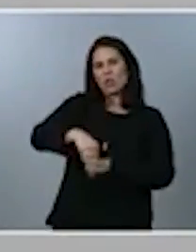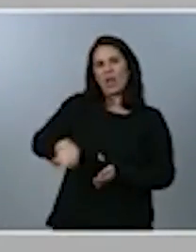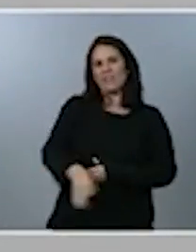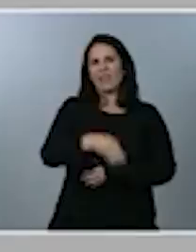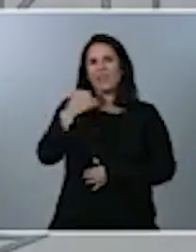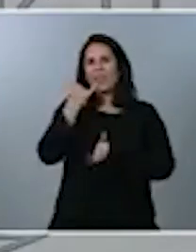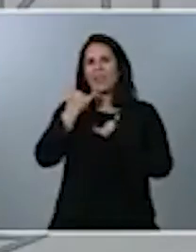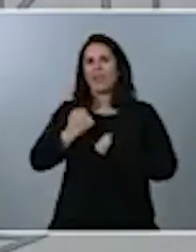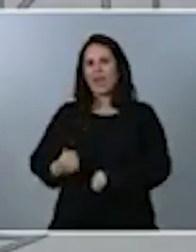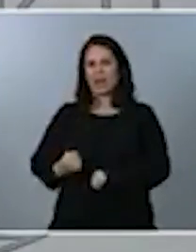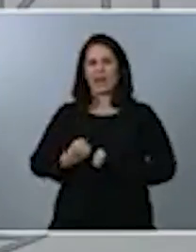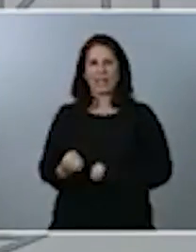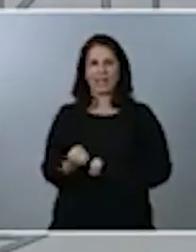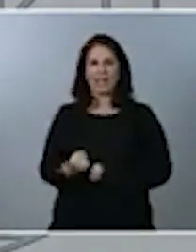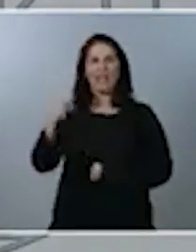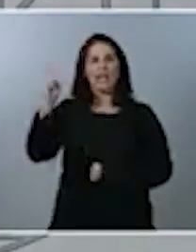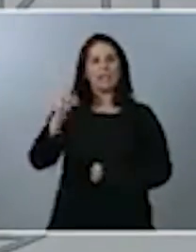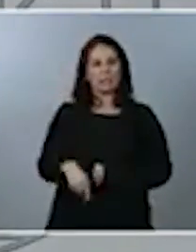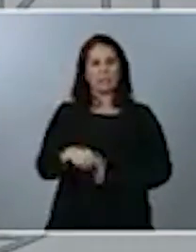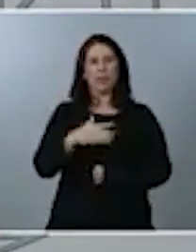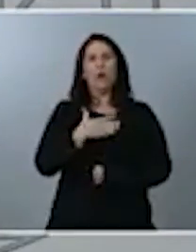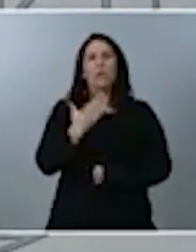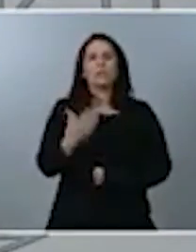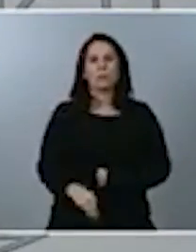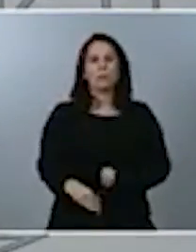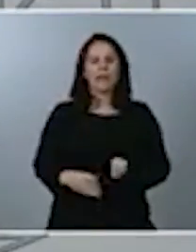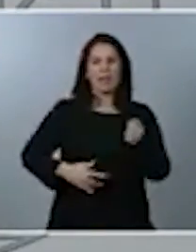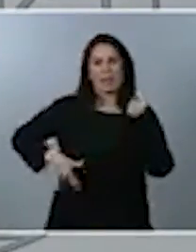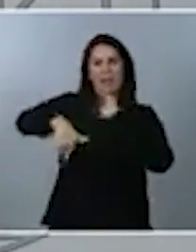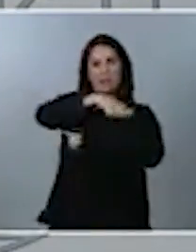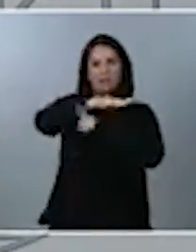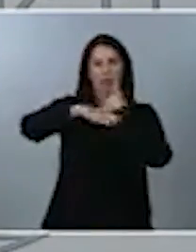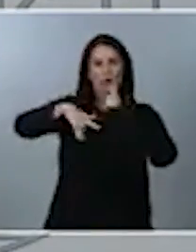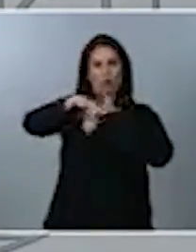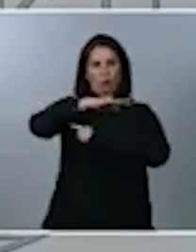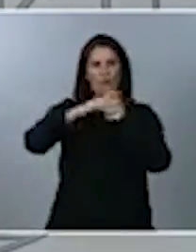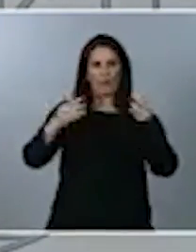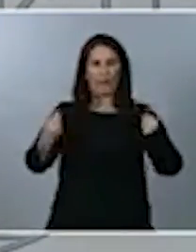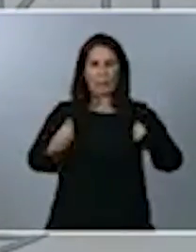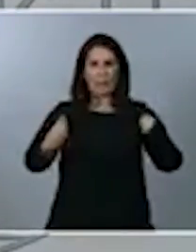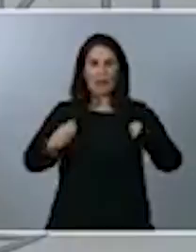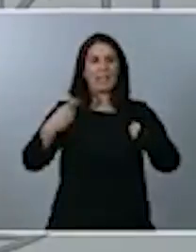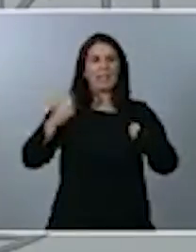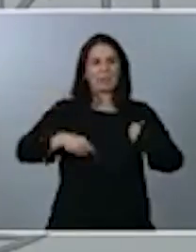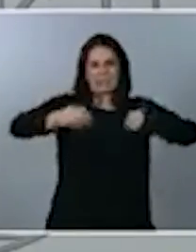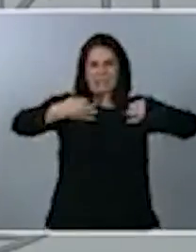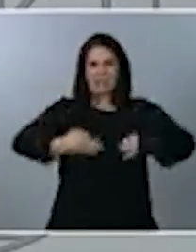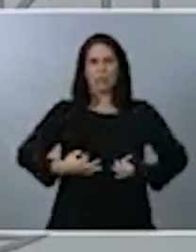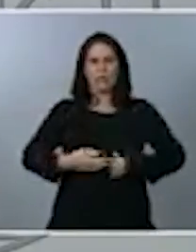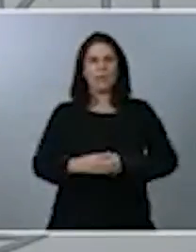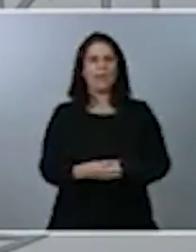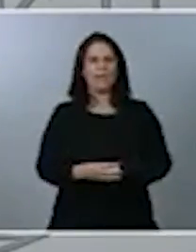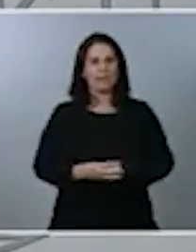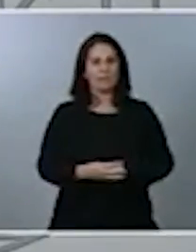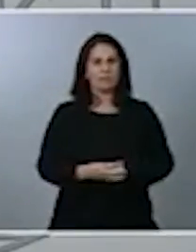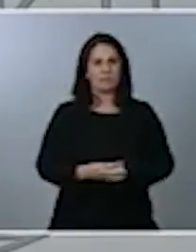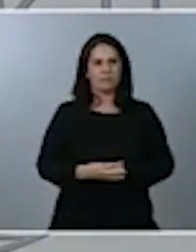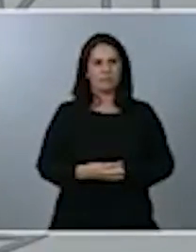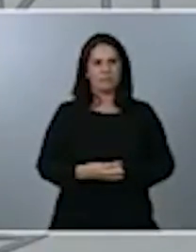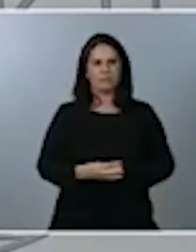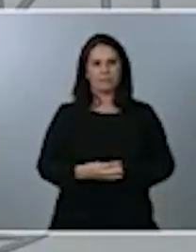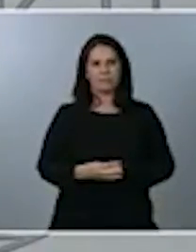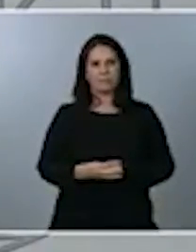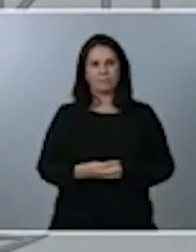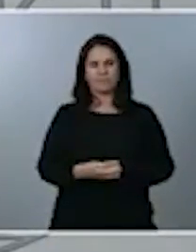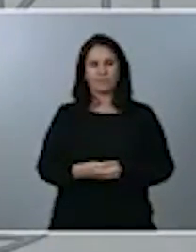también la posibilidad de que nuestros entornos de vida sean también seguros. Entrando en el terreno de las actuaciones